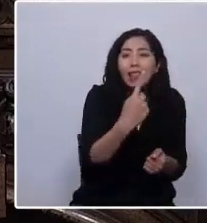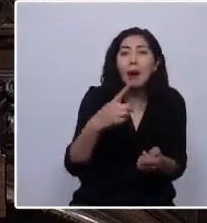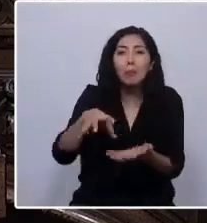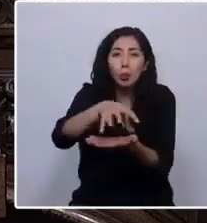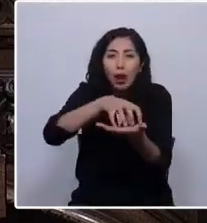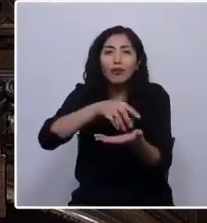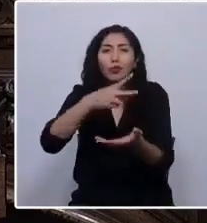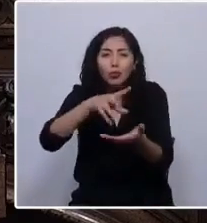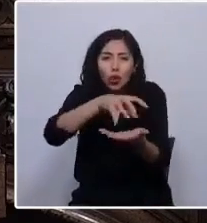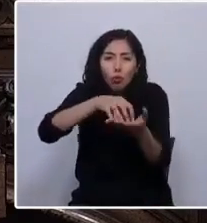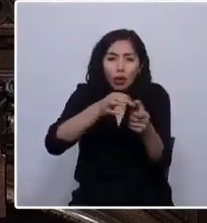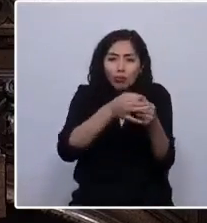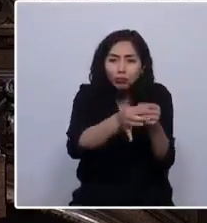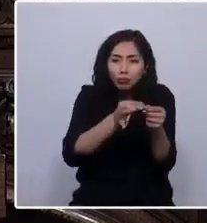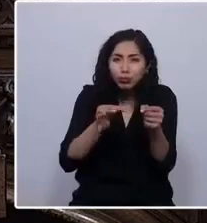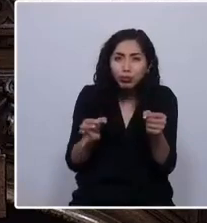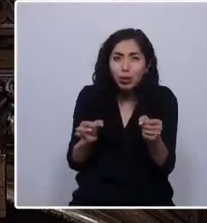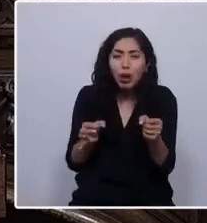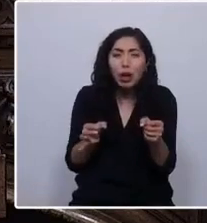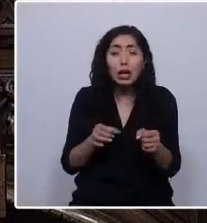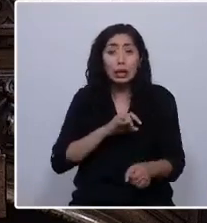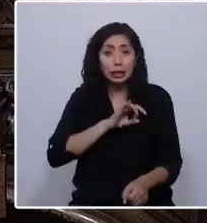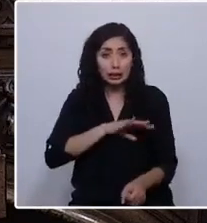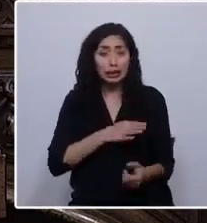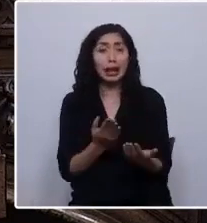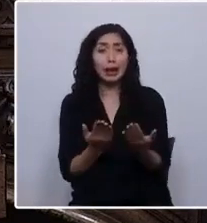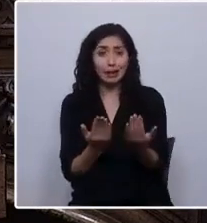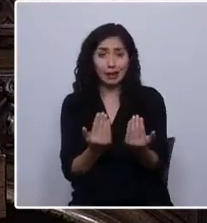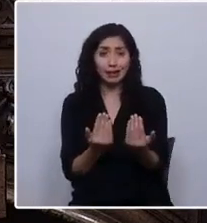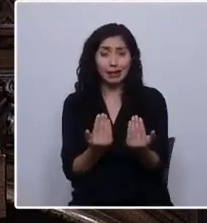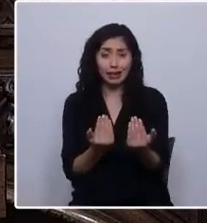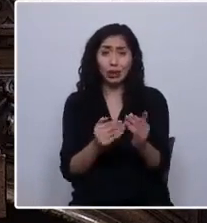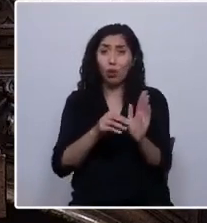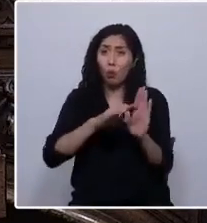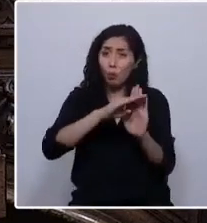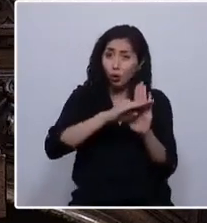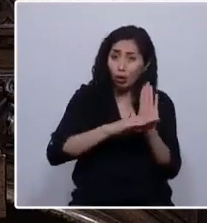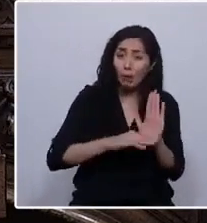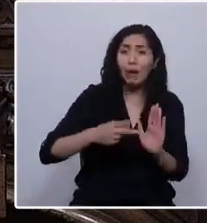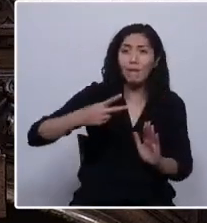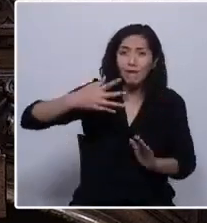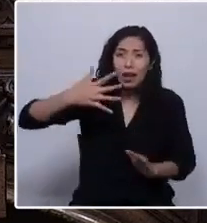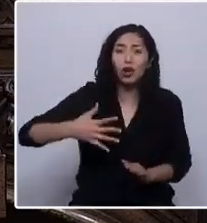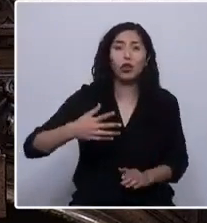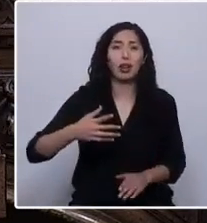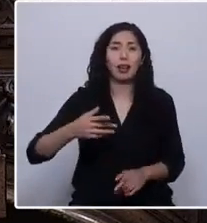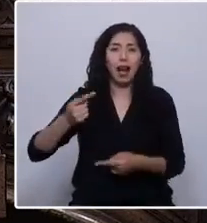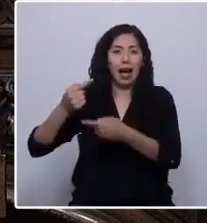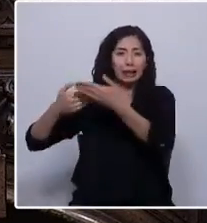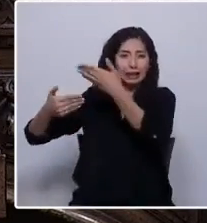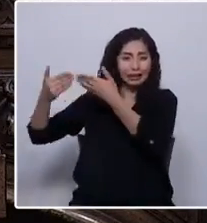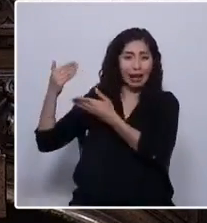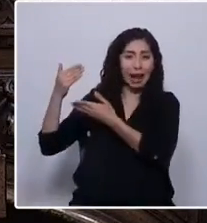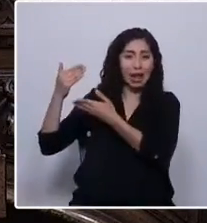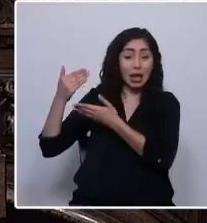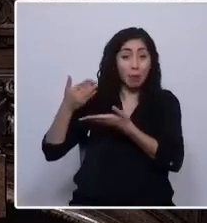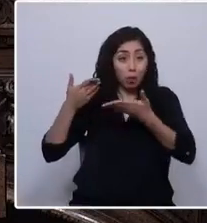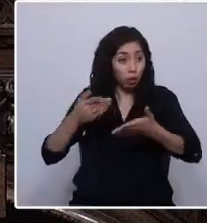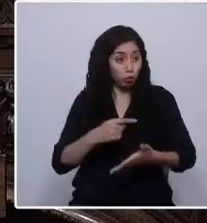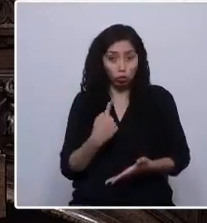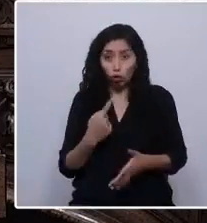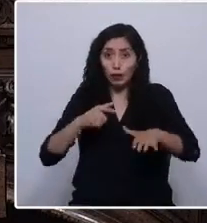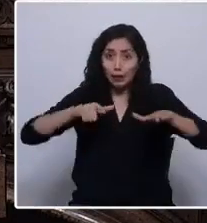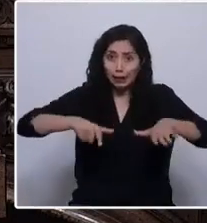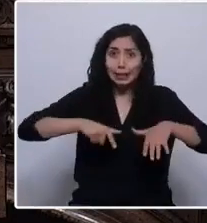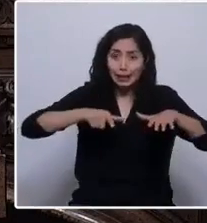comunas. Chile necesita poner un potente programa de valores ancestrales y para eso estamos acá los 17